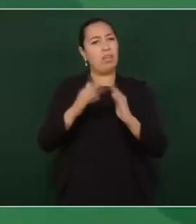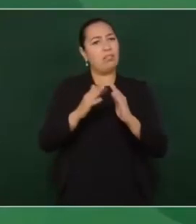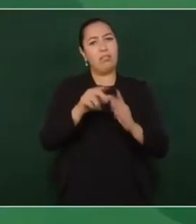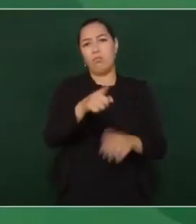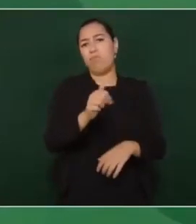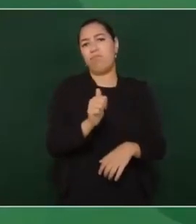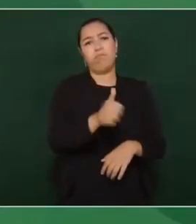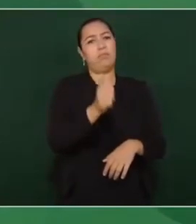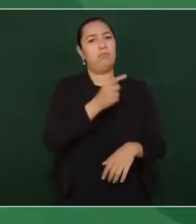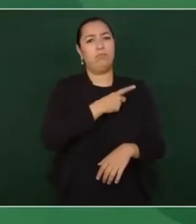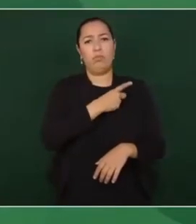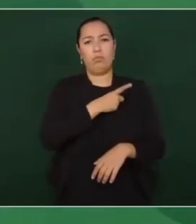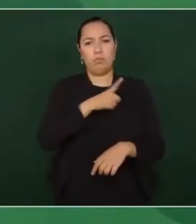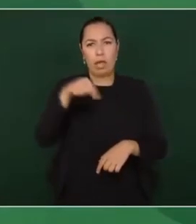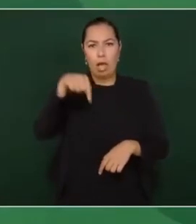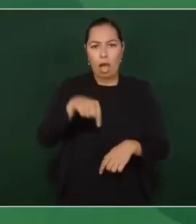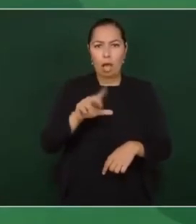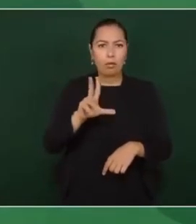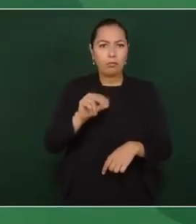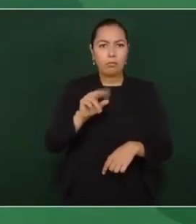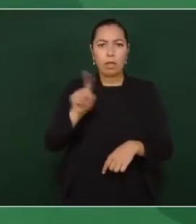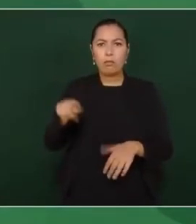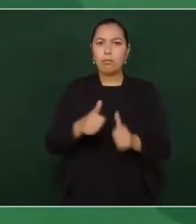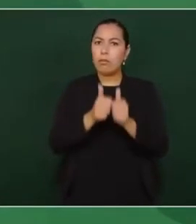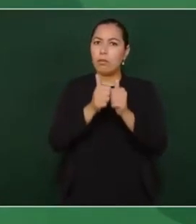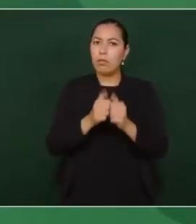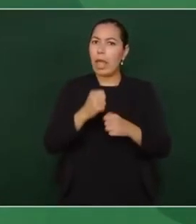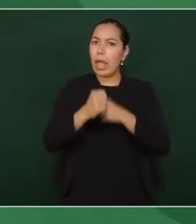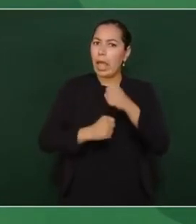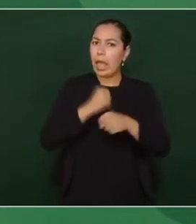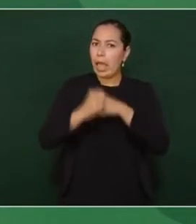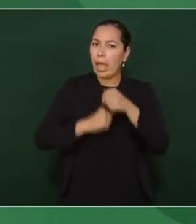aquí hasta abusan y se quedan más tiempo.